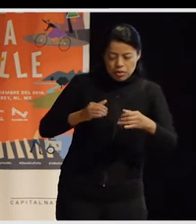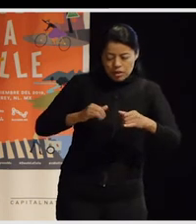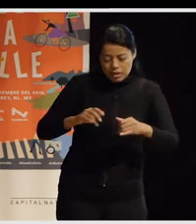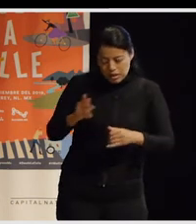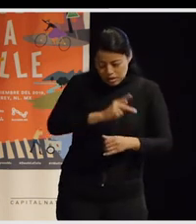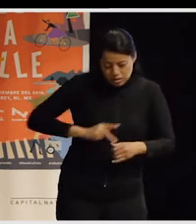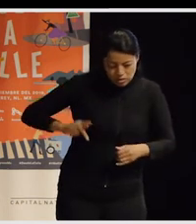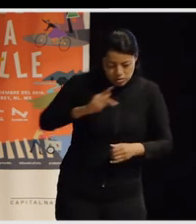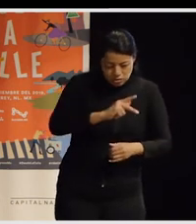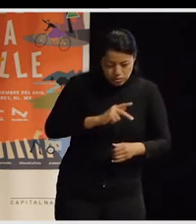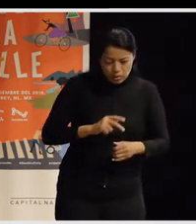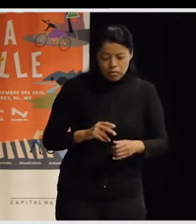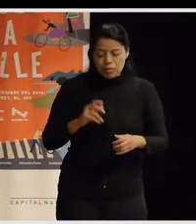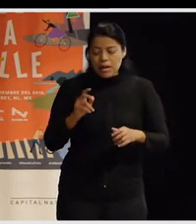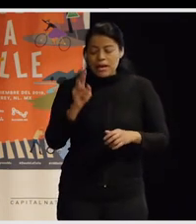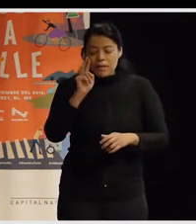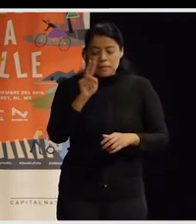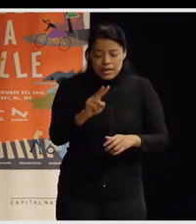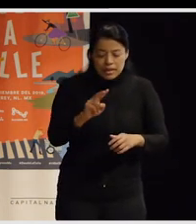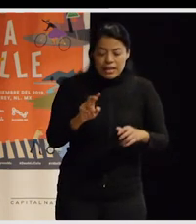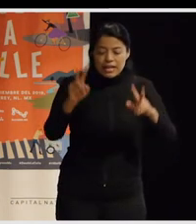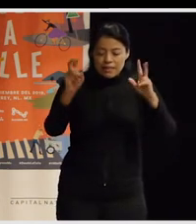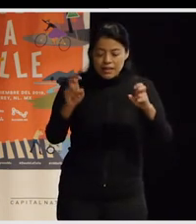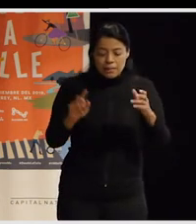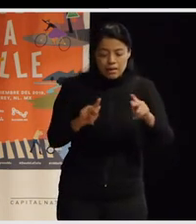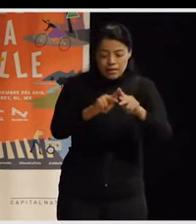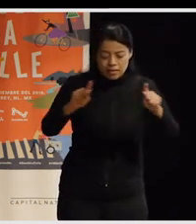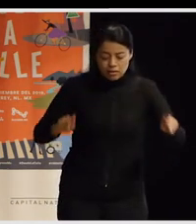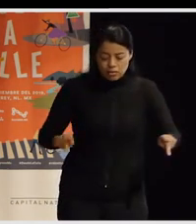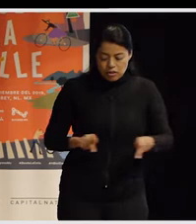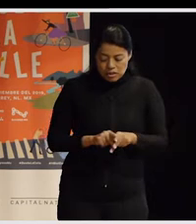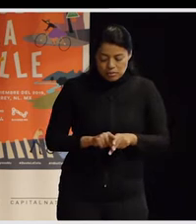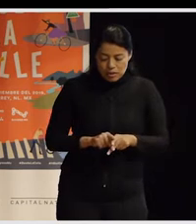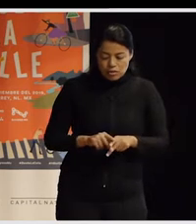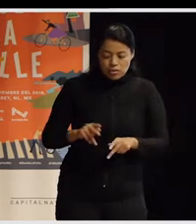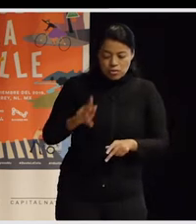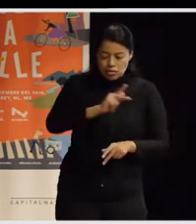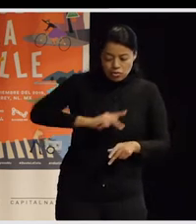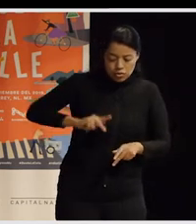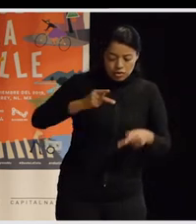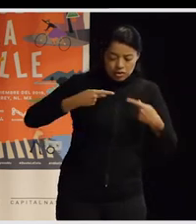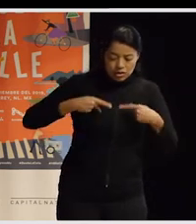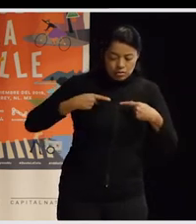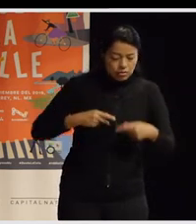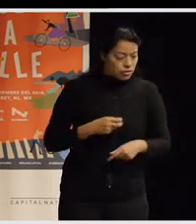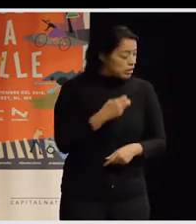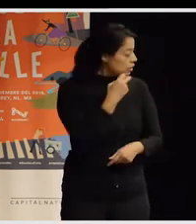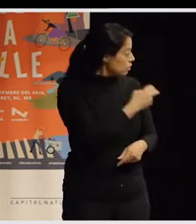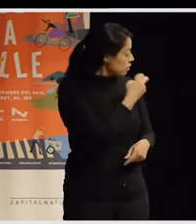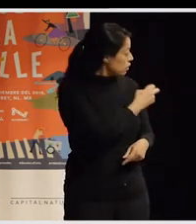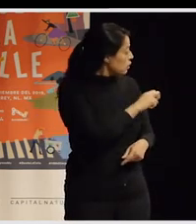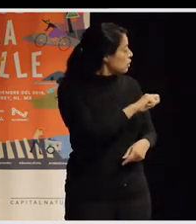en relación con los espacios públicos, ¿no? Este es otro proyecto en el que trabajamos con una red de